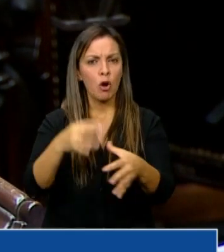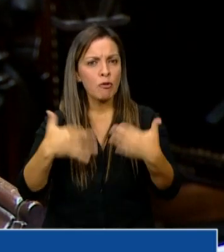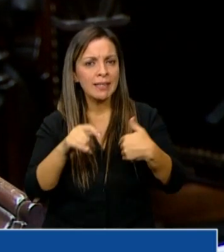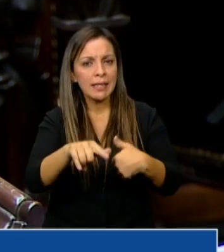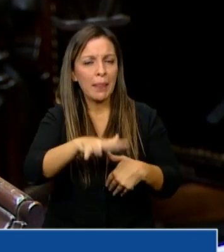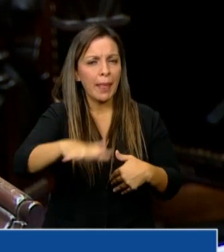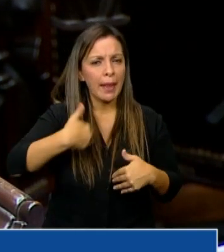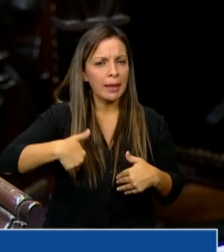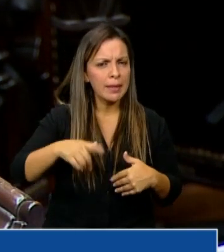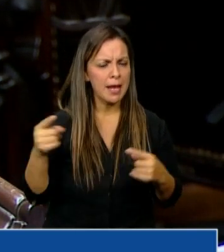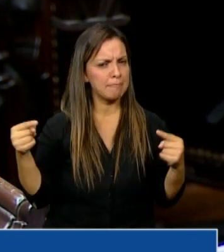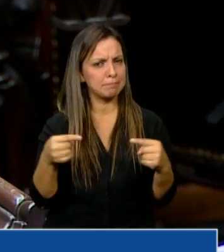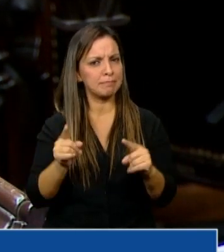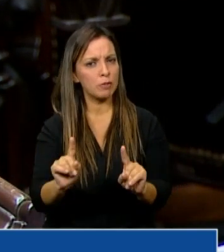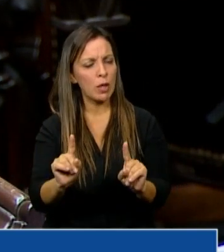nuestro pueblo.